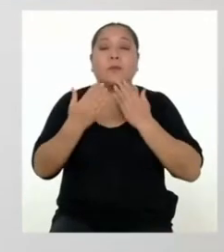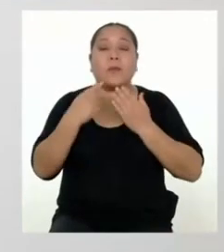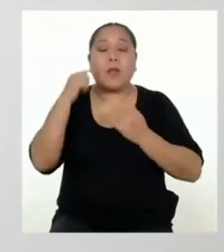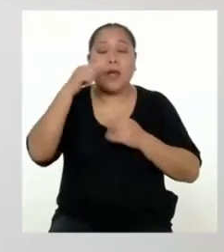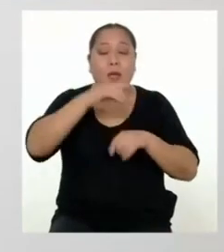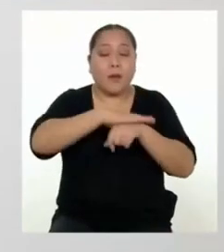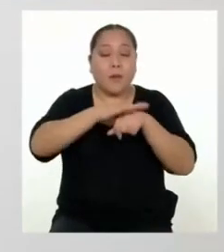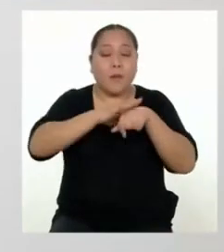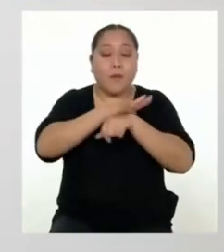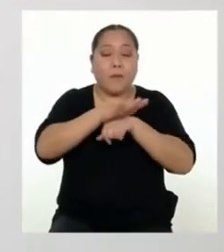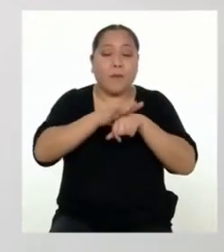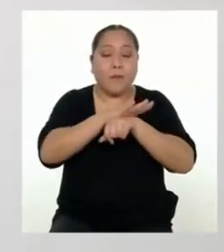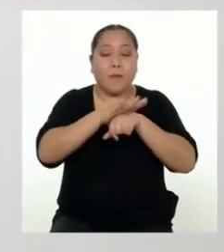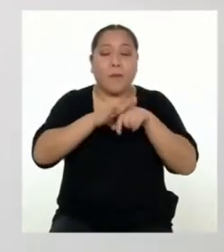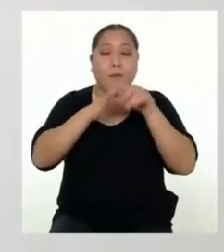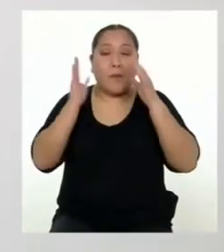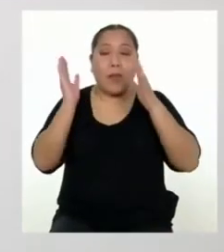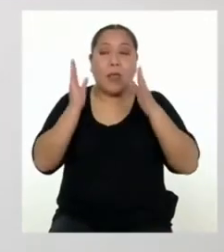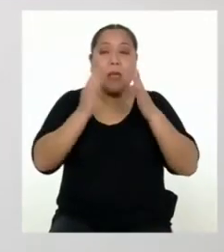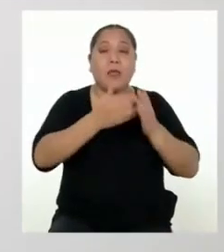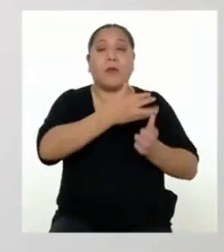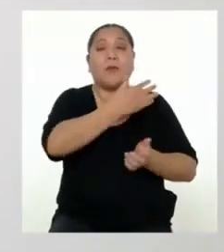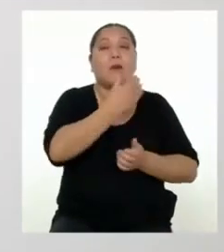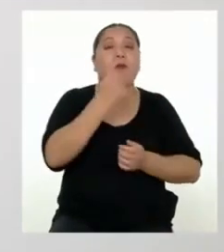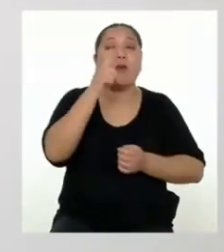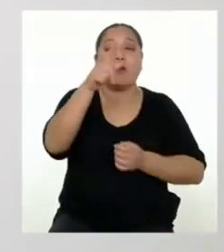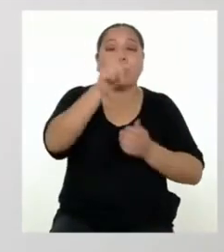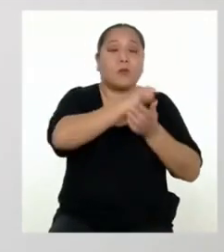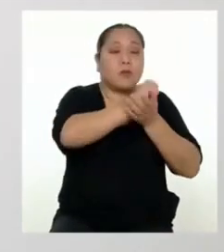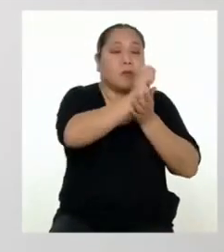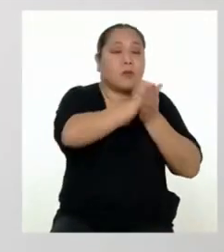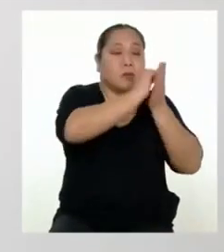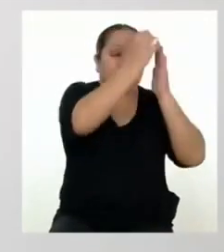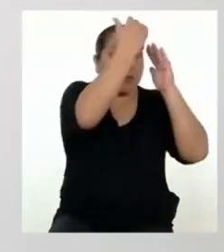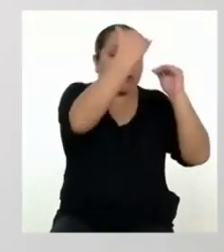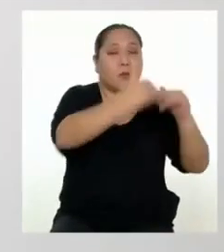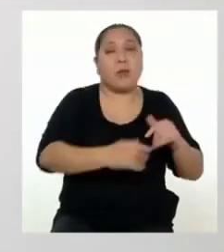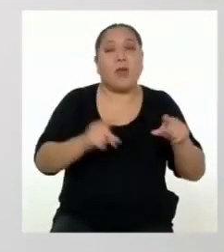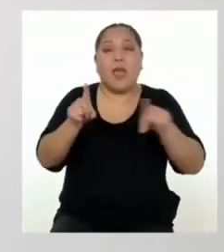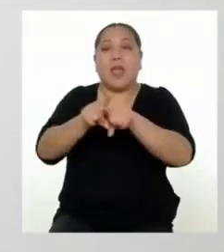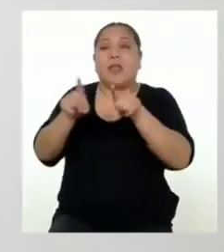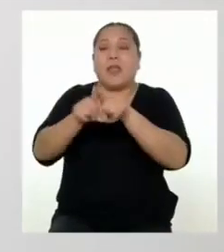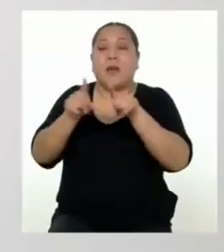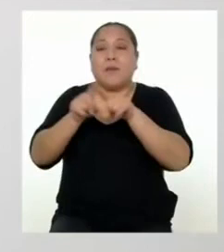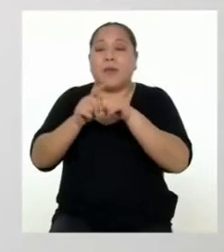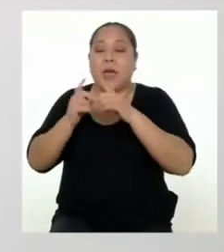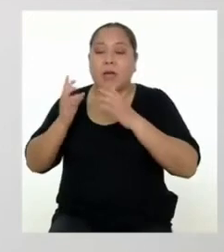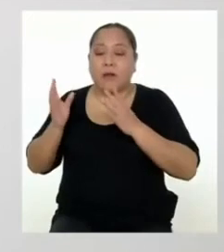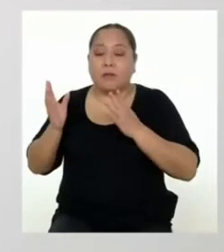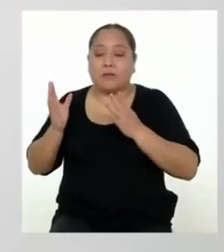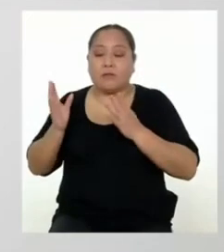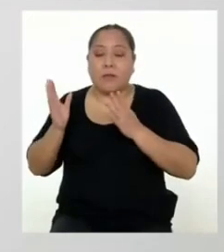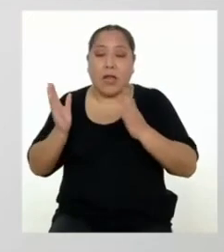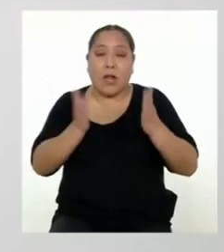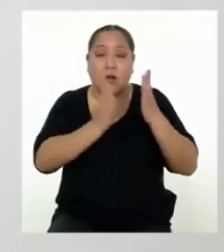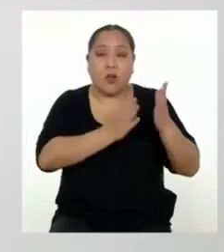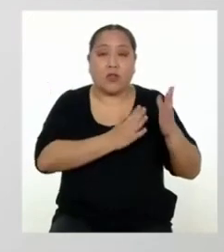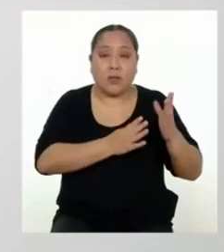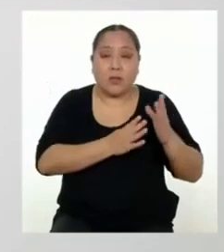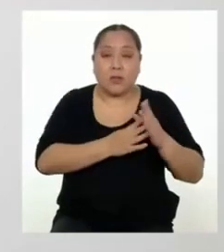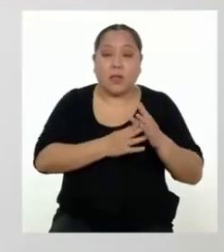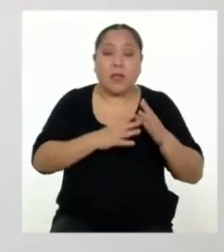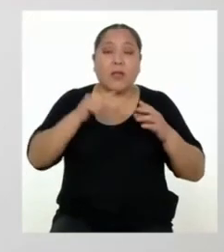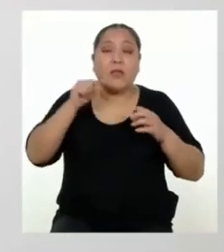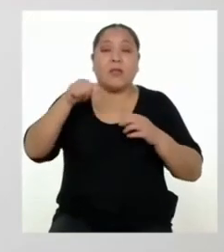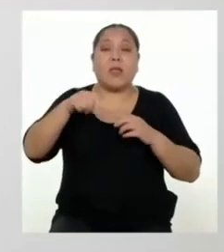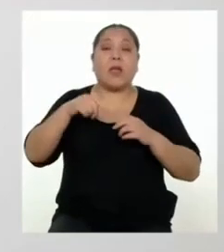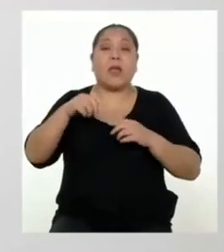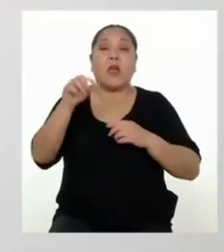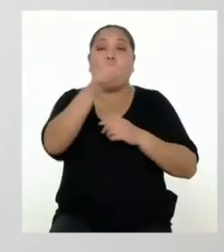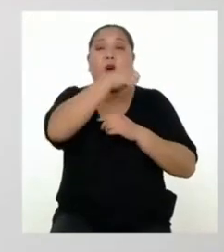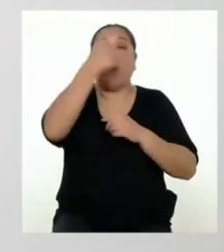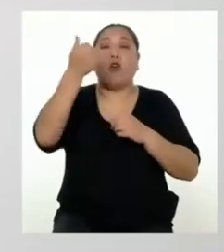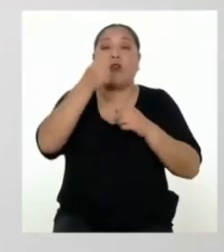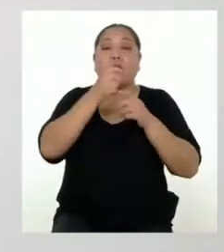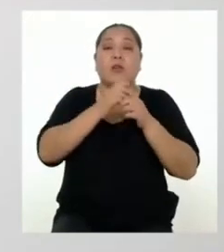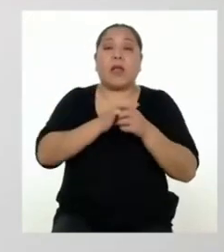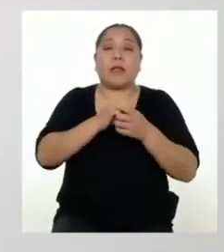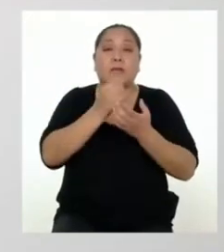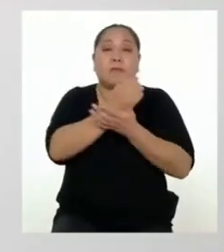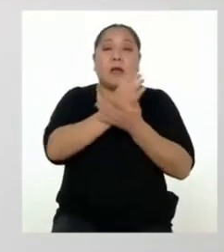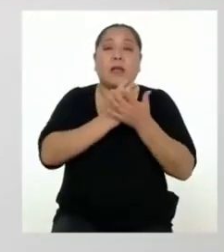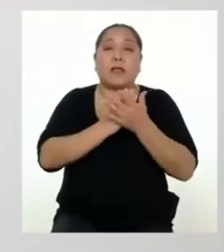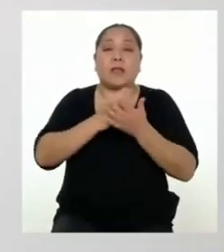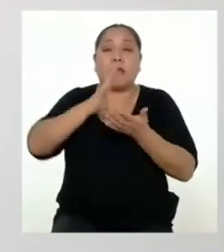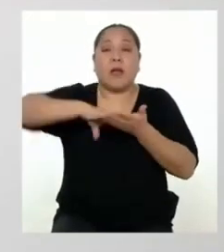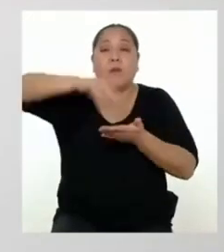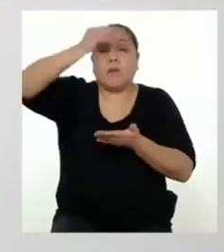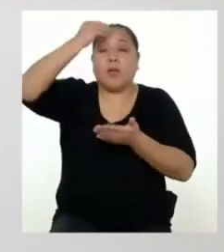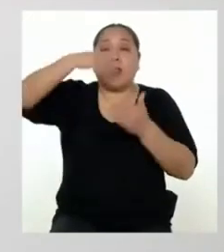colocar el plan de mejora que están elaborando, así como los productos de las otras áreas de Aprendo en Casa para que compartan la